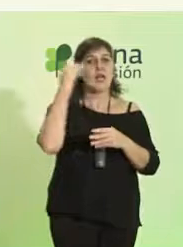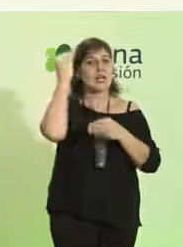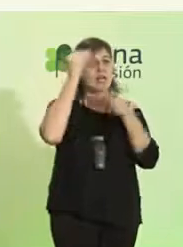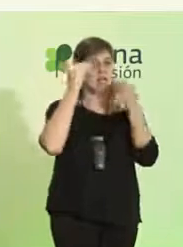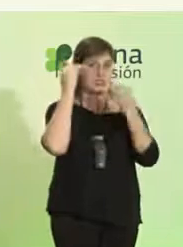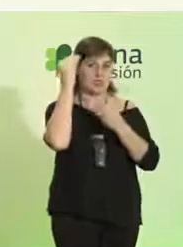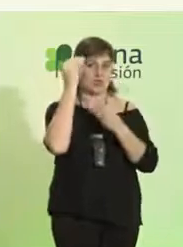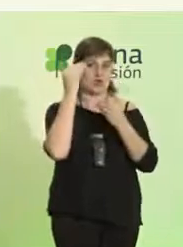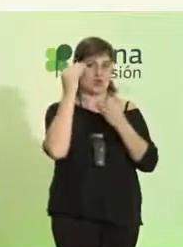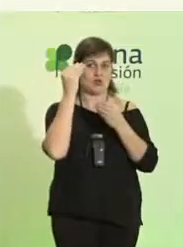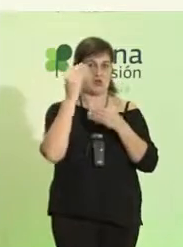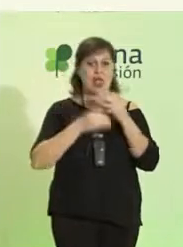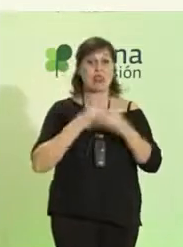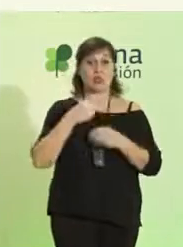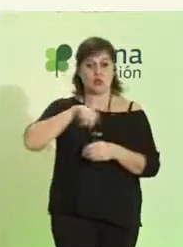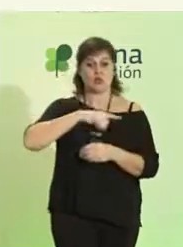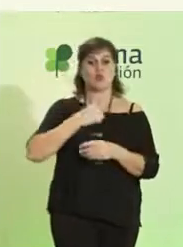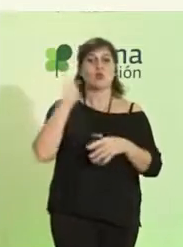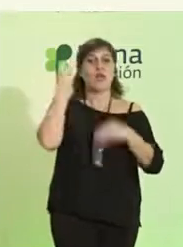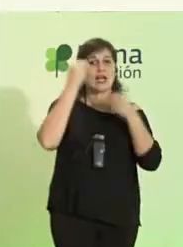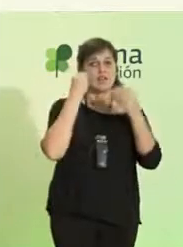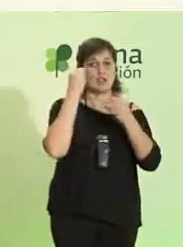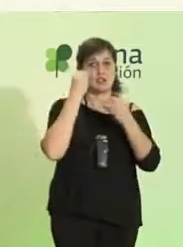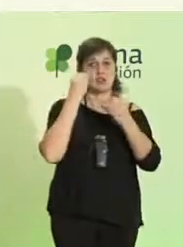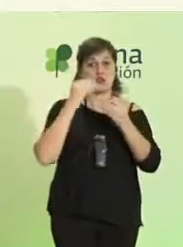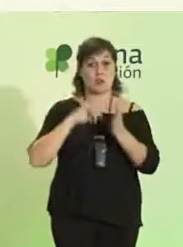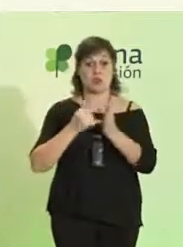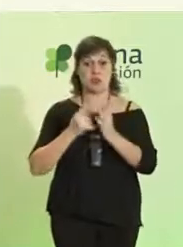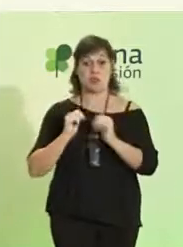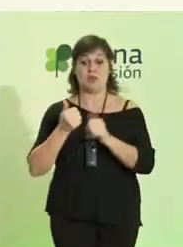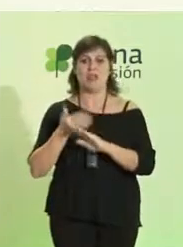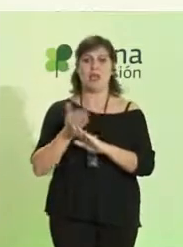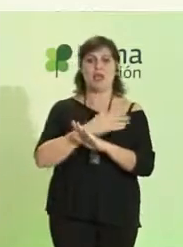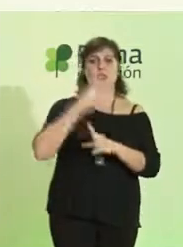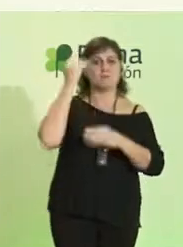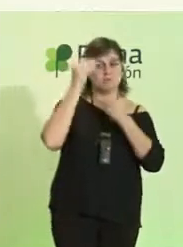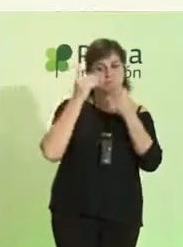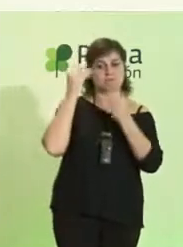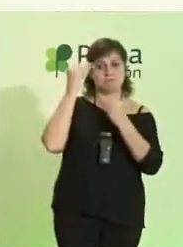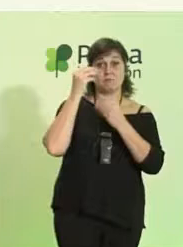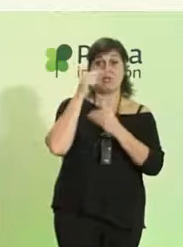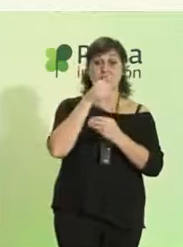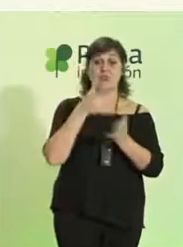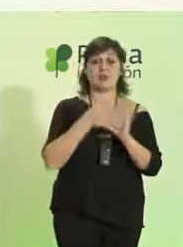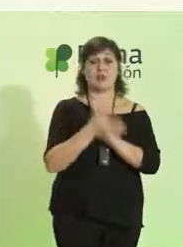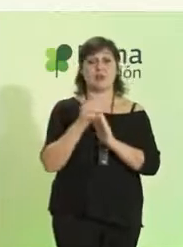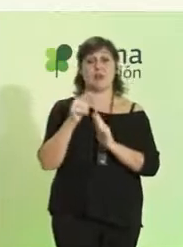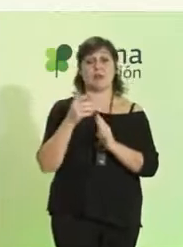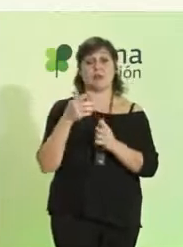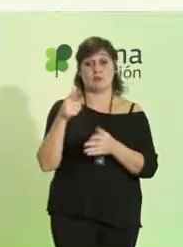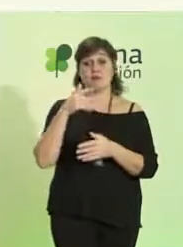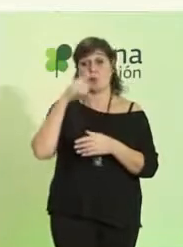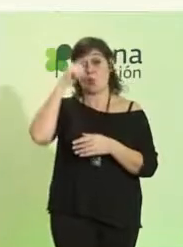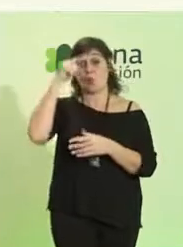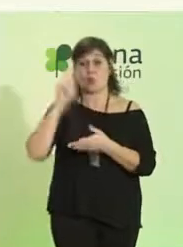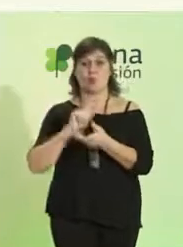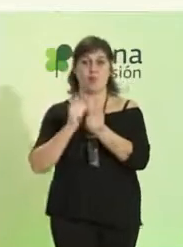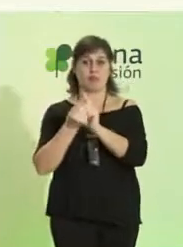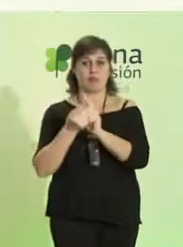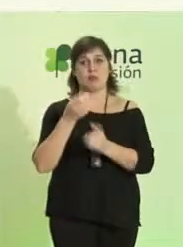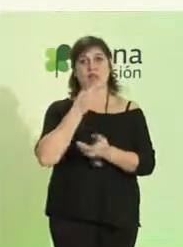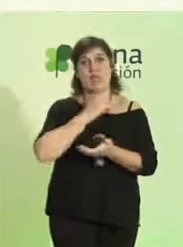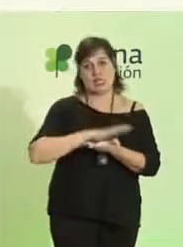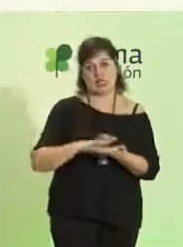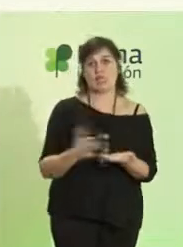hacemos una reflexión muy importante antes de arrancar cualquier proyecto, y eso supone una garantía de cambio cultural. Y de